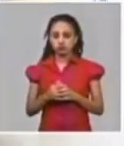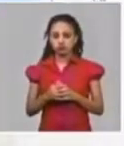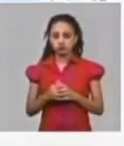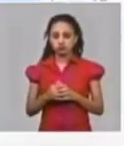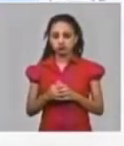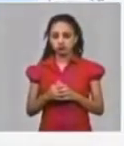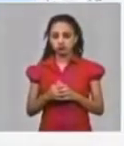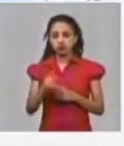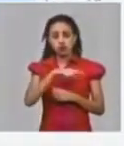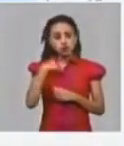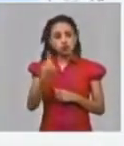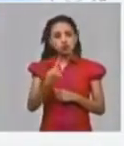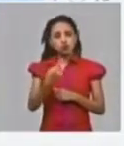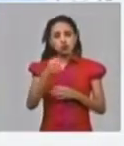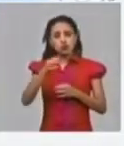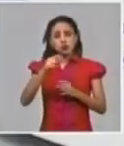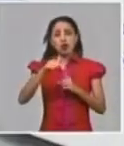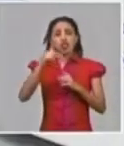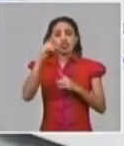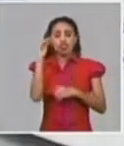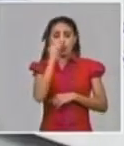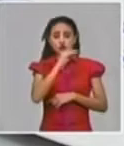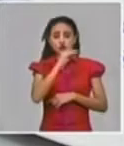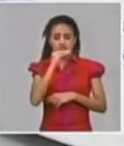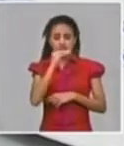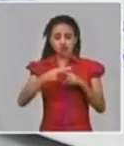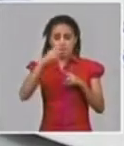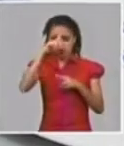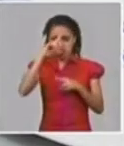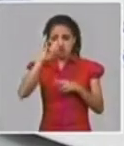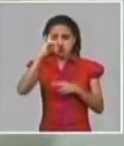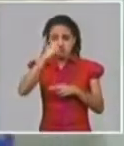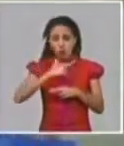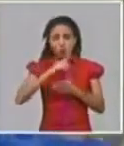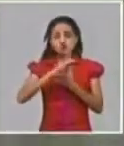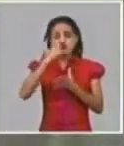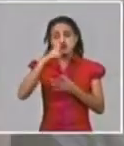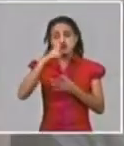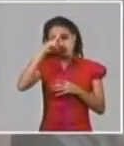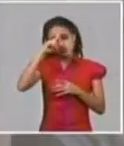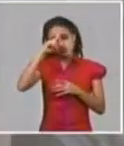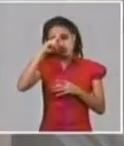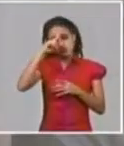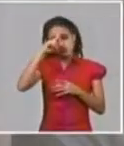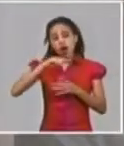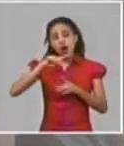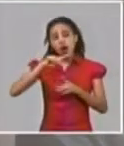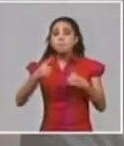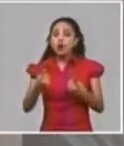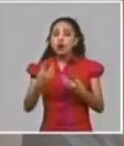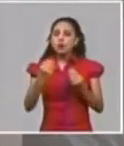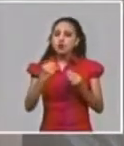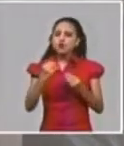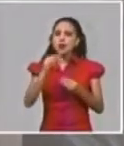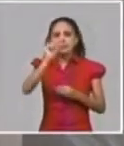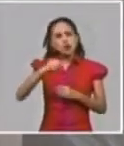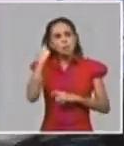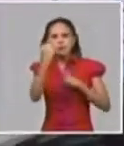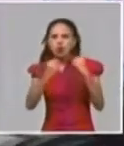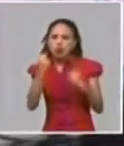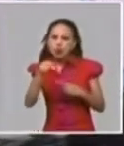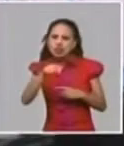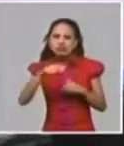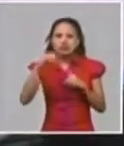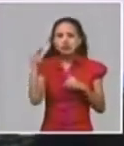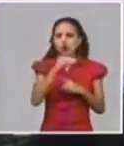haciendo de la tecnología de suma y lo hablo de esta manera porque hay muchas personas preguntando de la tecnología de suma bueno que resultado tiene la tecnología de